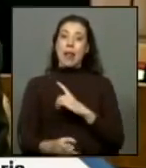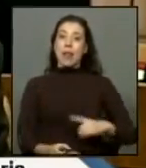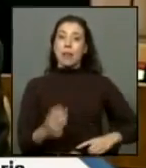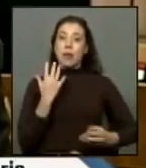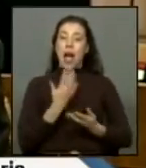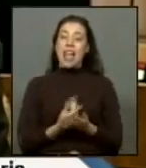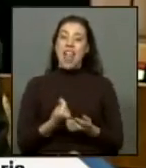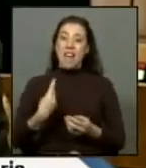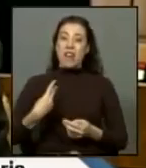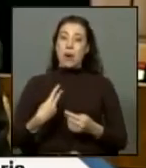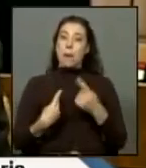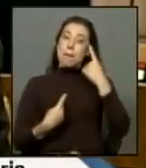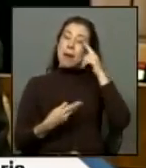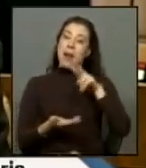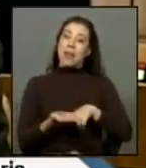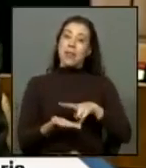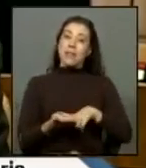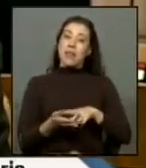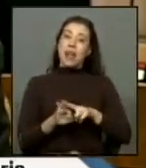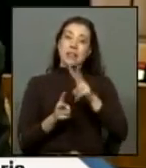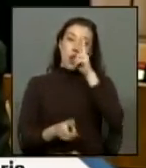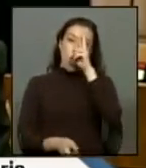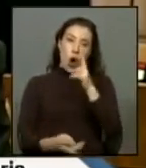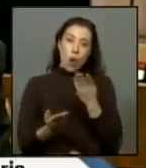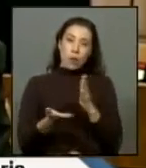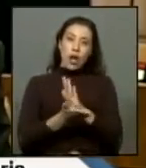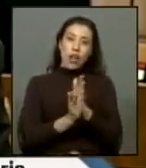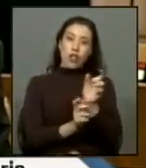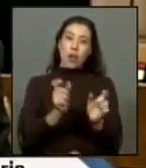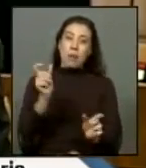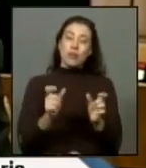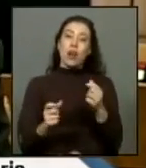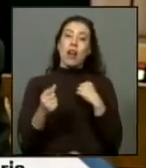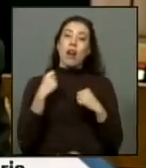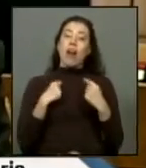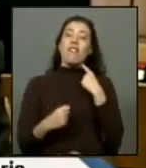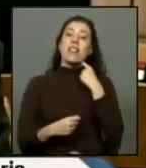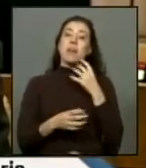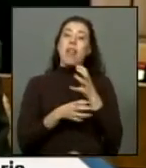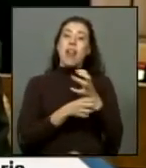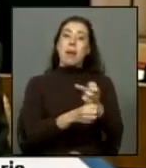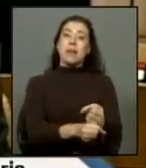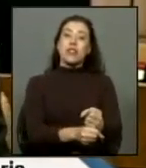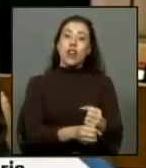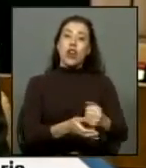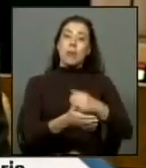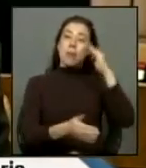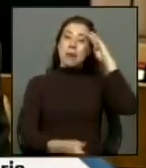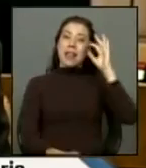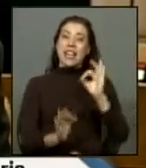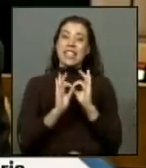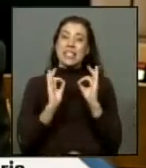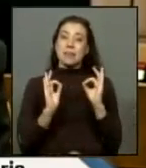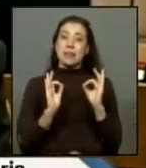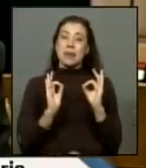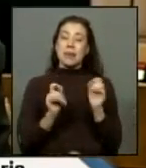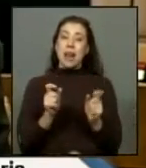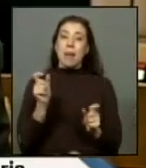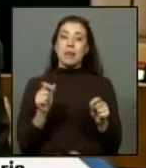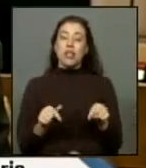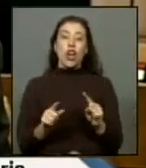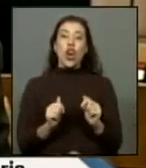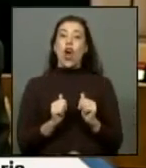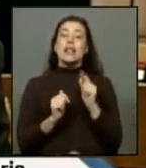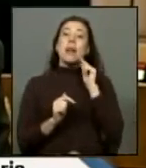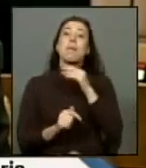tenga ese valor para realmente hacer un homenaje a todos quienes fueron víctimas de la represión bajo la dictadura especialmente a quienes hoy día no nos